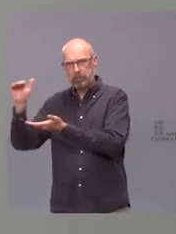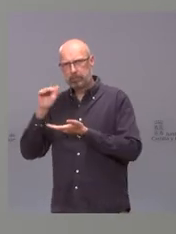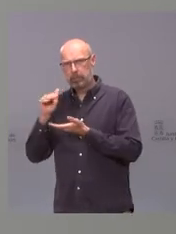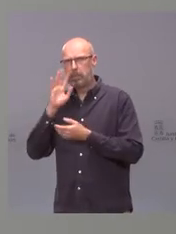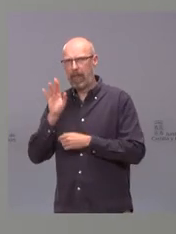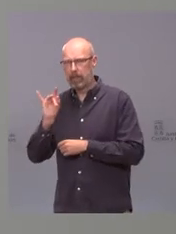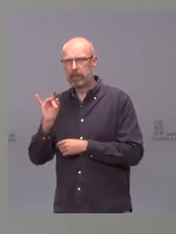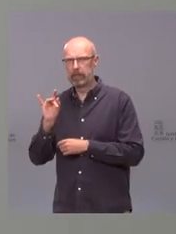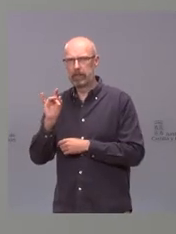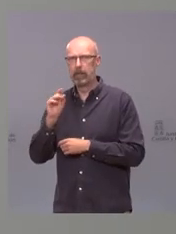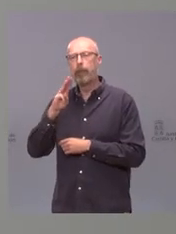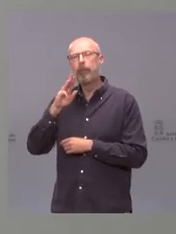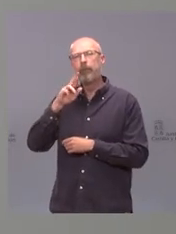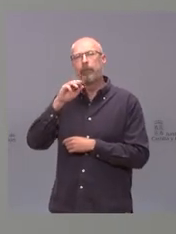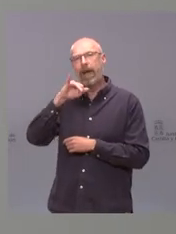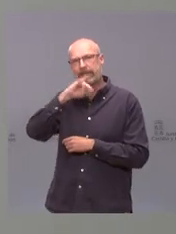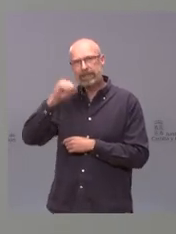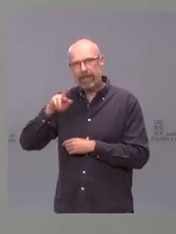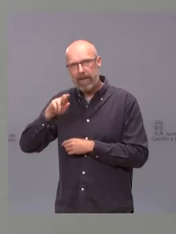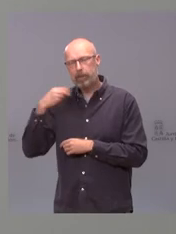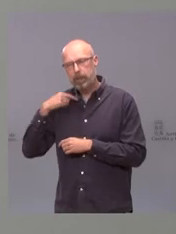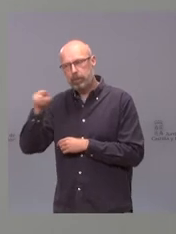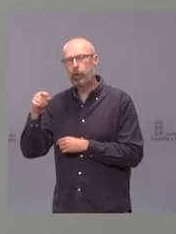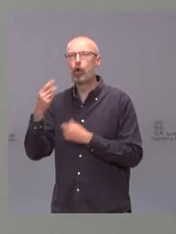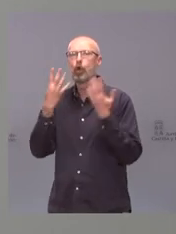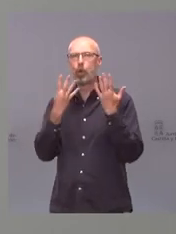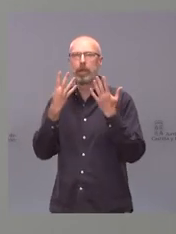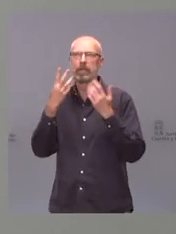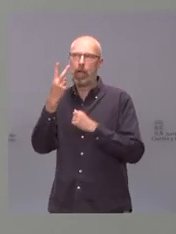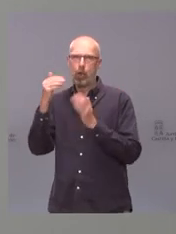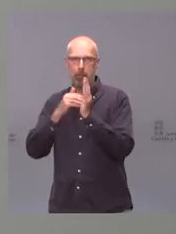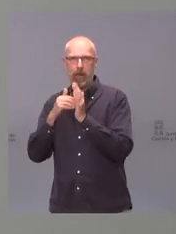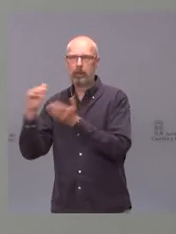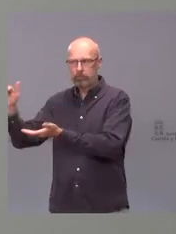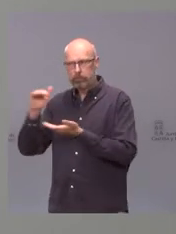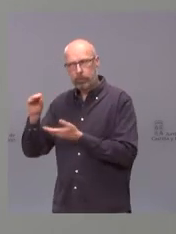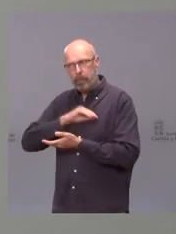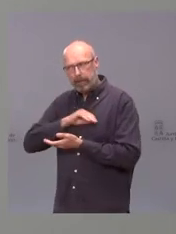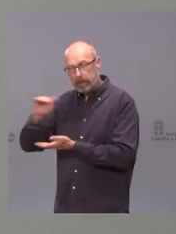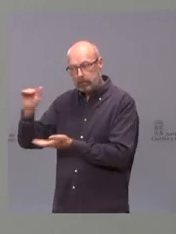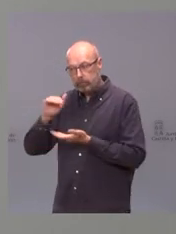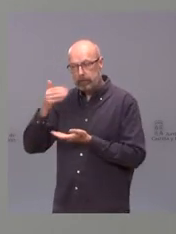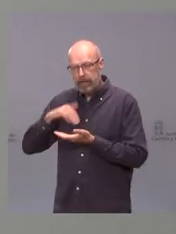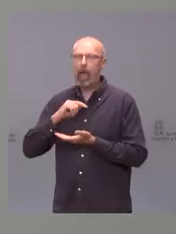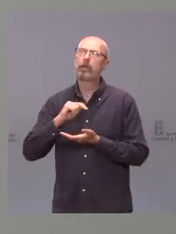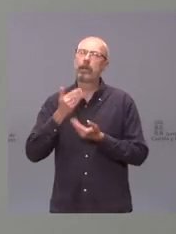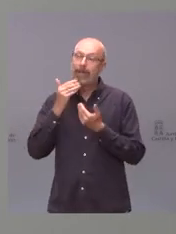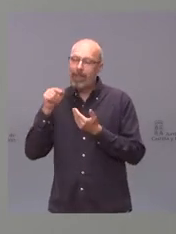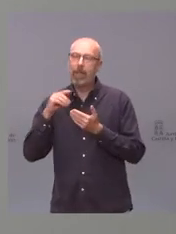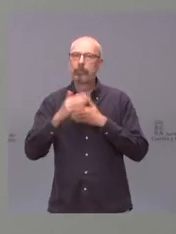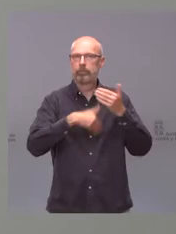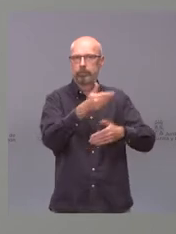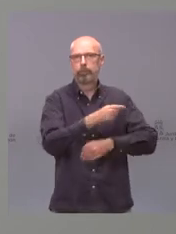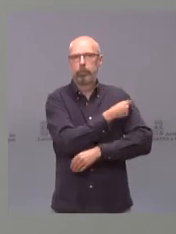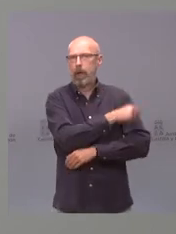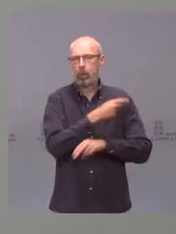recibimos Pfizer 92.000 vacunas y eso es una cifra muy considerable que nos va a permitir ir avanzando en estos grupos